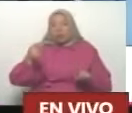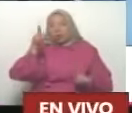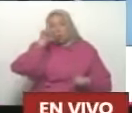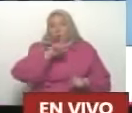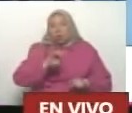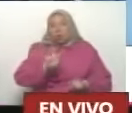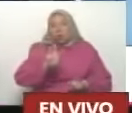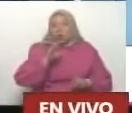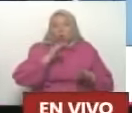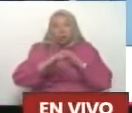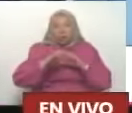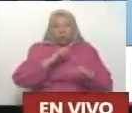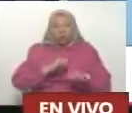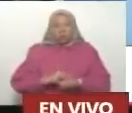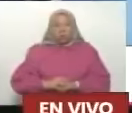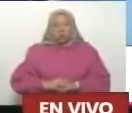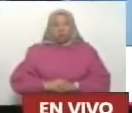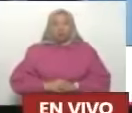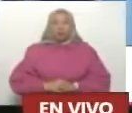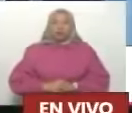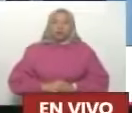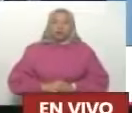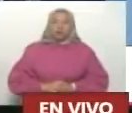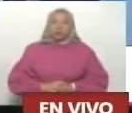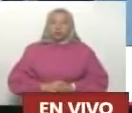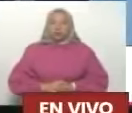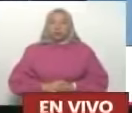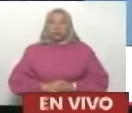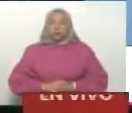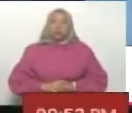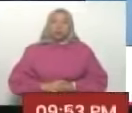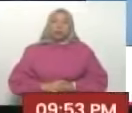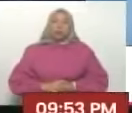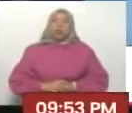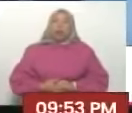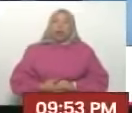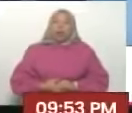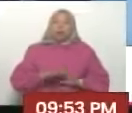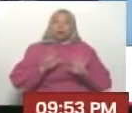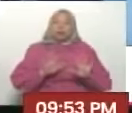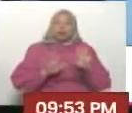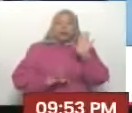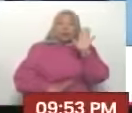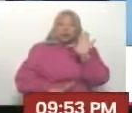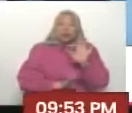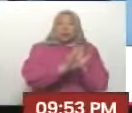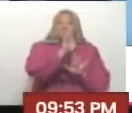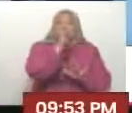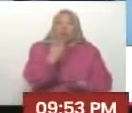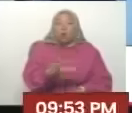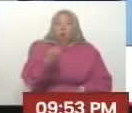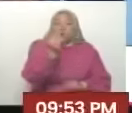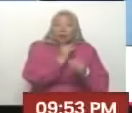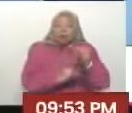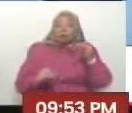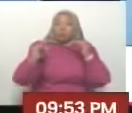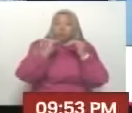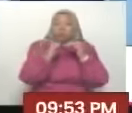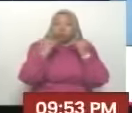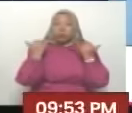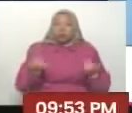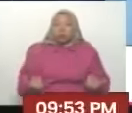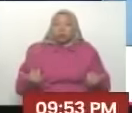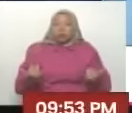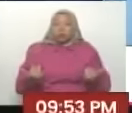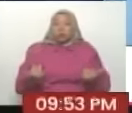Cuarto momento comunicacional. Y tuvieron su desarrollo, su momento hegemónico. Y ahorita,